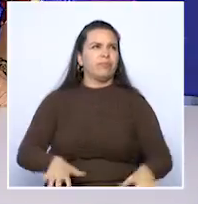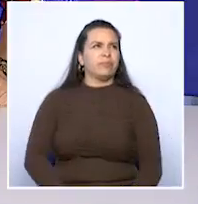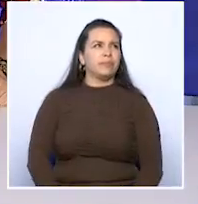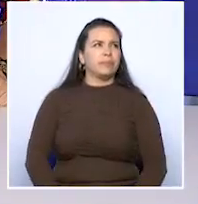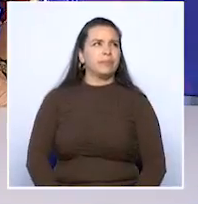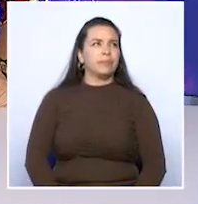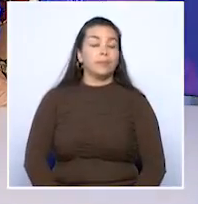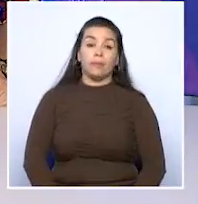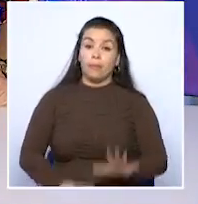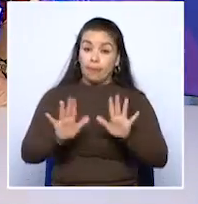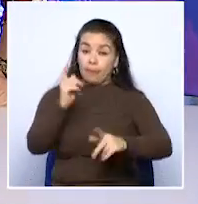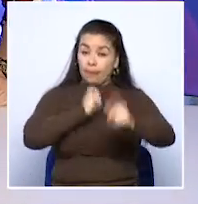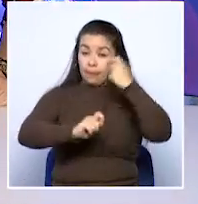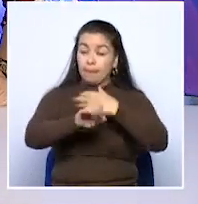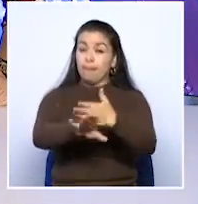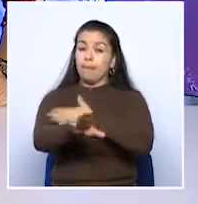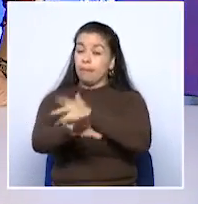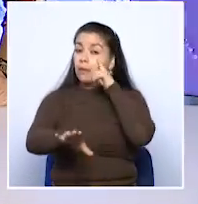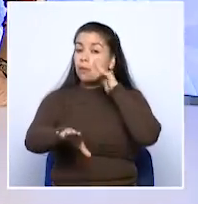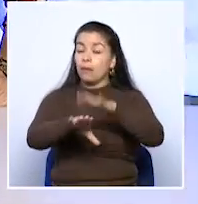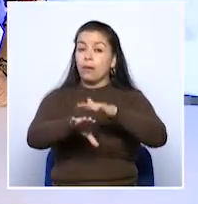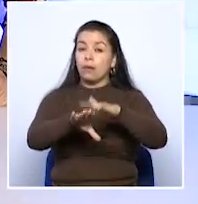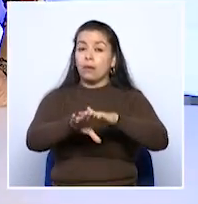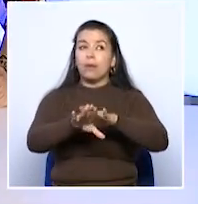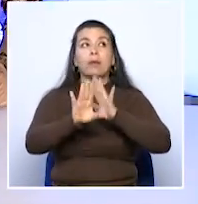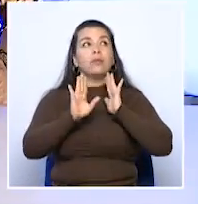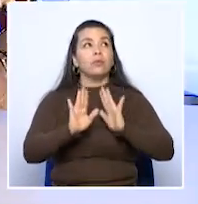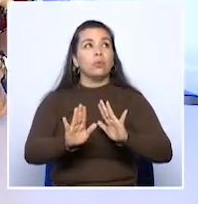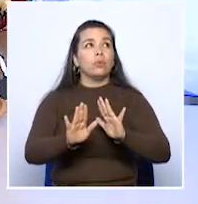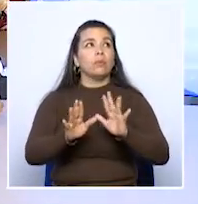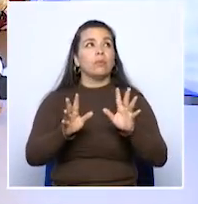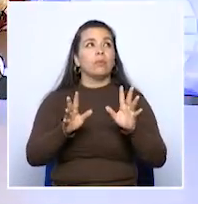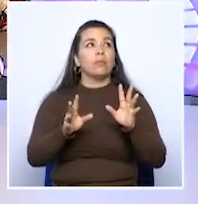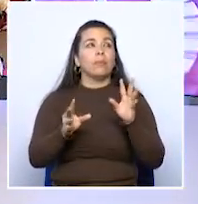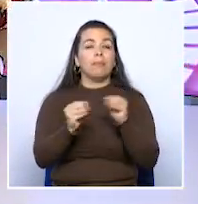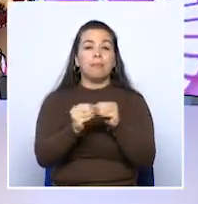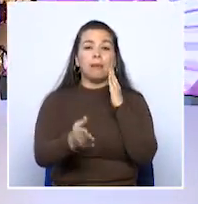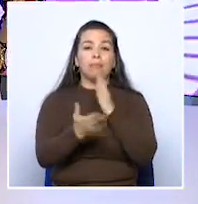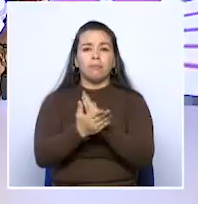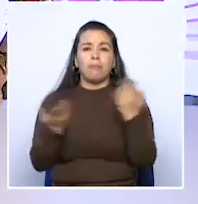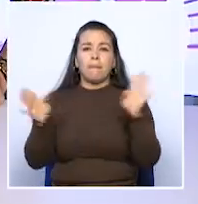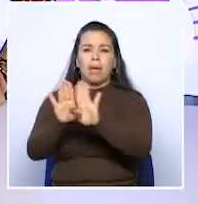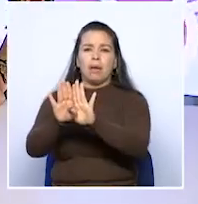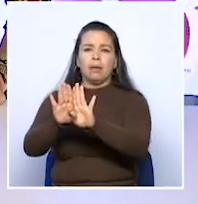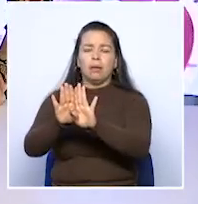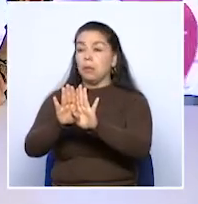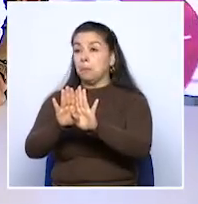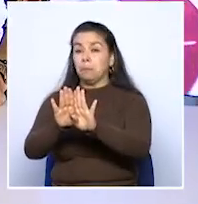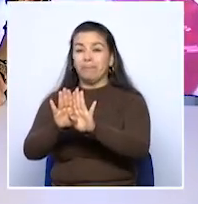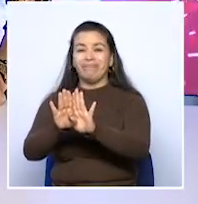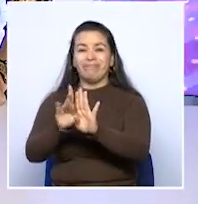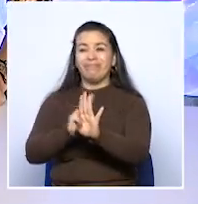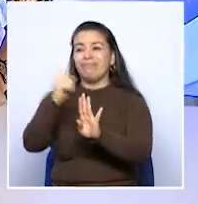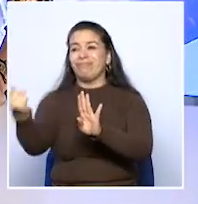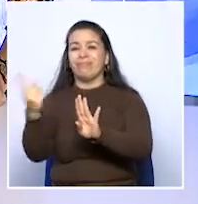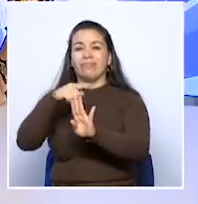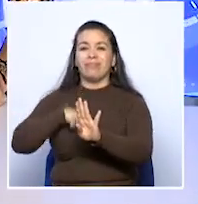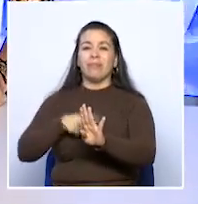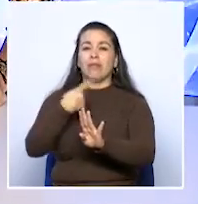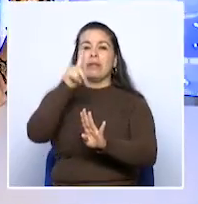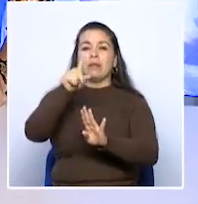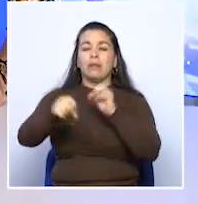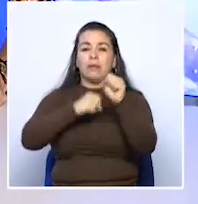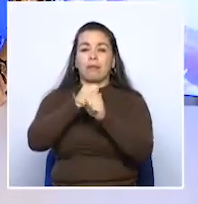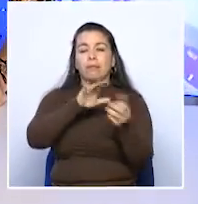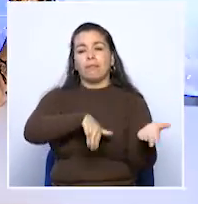Antes de la pausa comercial en las últimas horas debido a las llamadas barreras invisibles, un menor de 16 años de edad murió producto